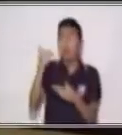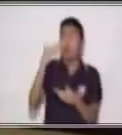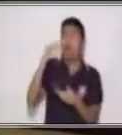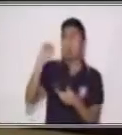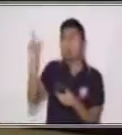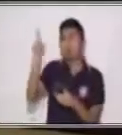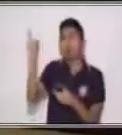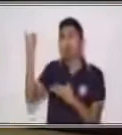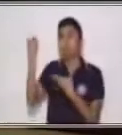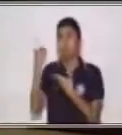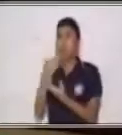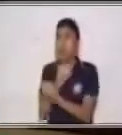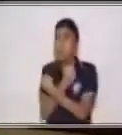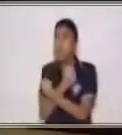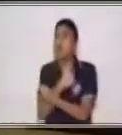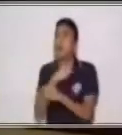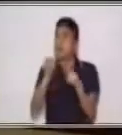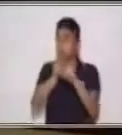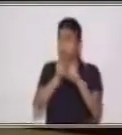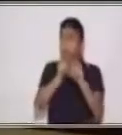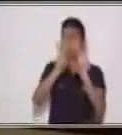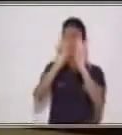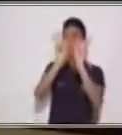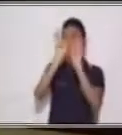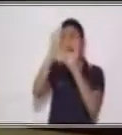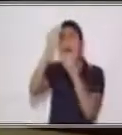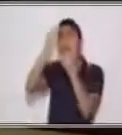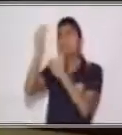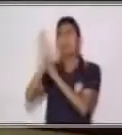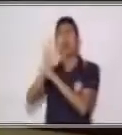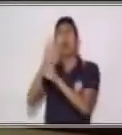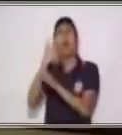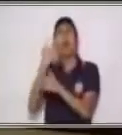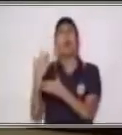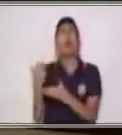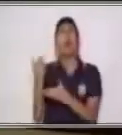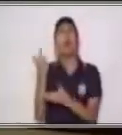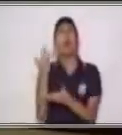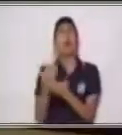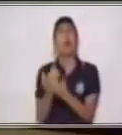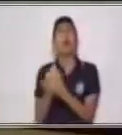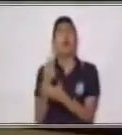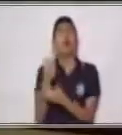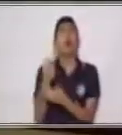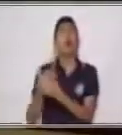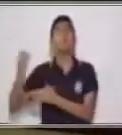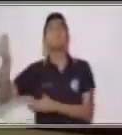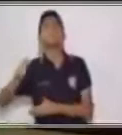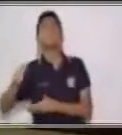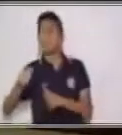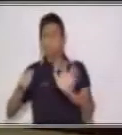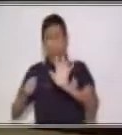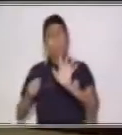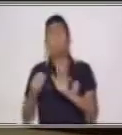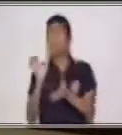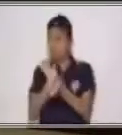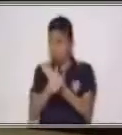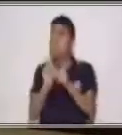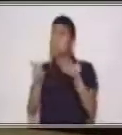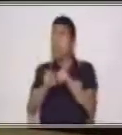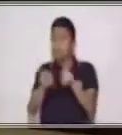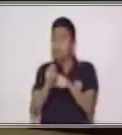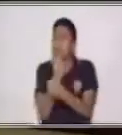regalos que nos dan los abuelos. Y no solo económico, los bellos regalos son el amor y el